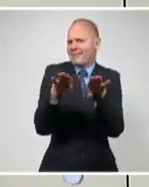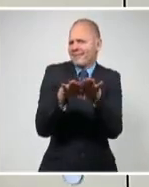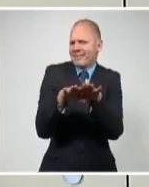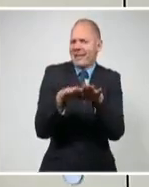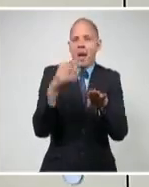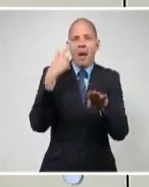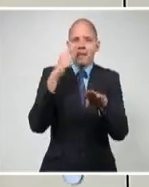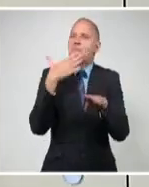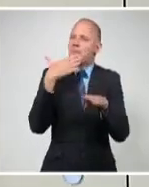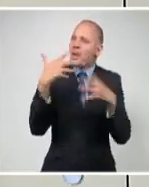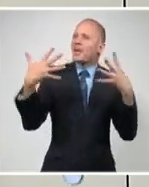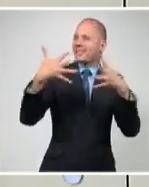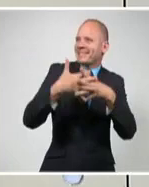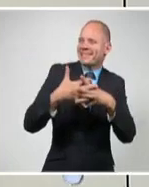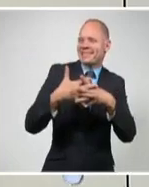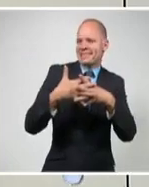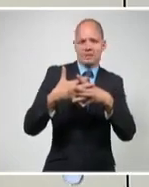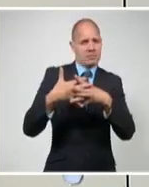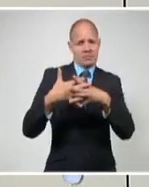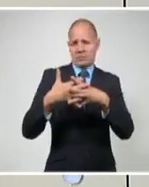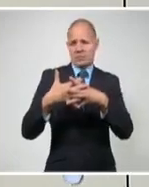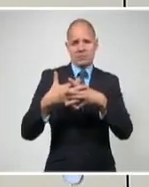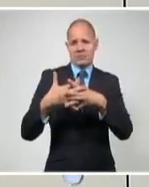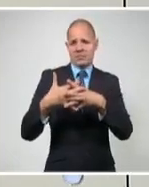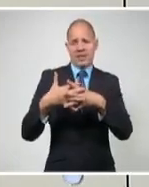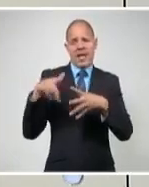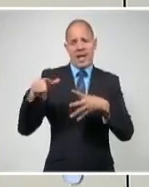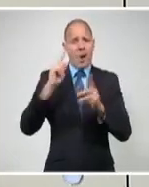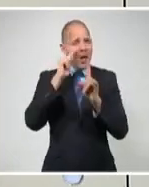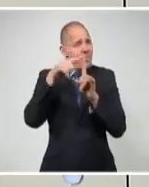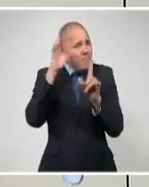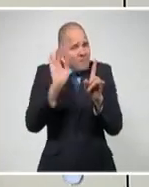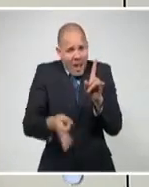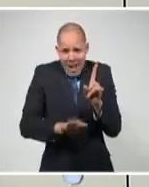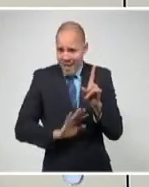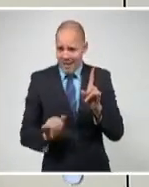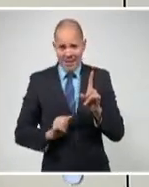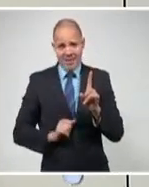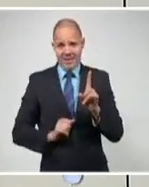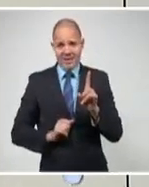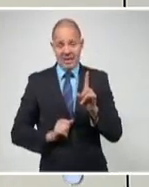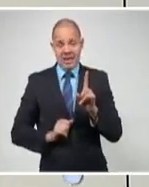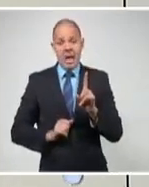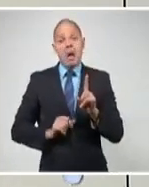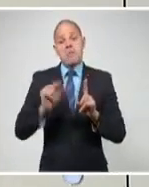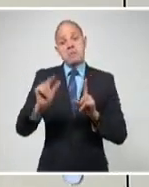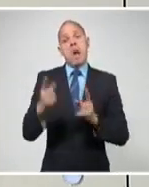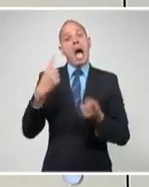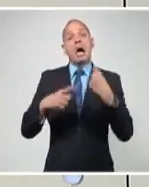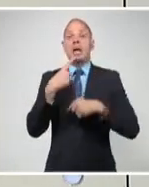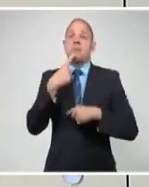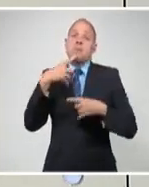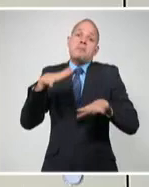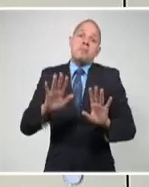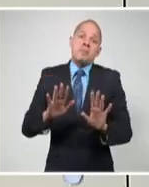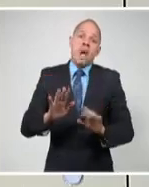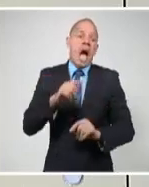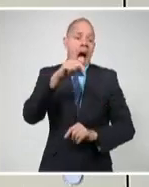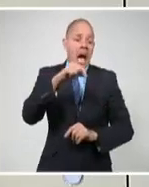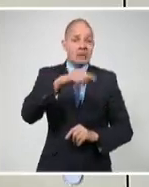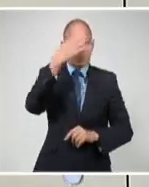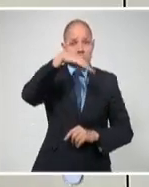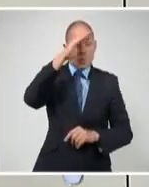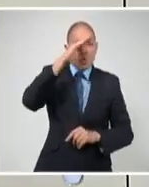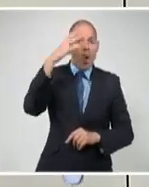el sueño con Cuba. Vendrán los que digan que Cuba debe dar el primer paso, que de este lado deben apresurarse cambios al estilo